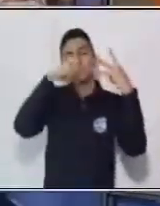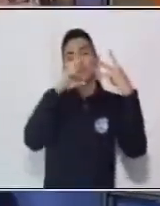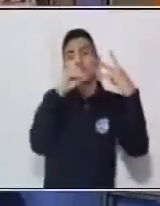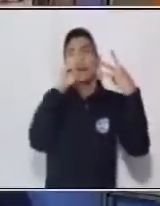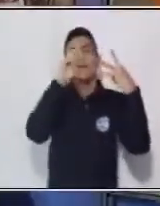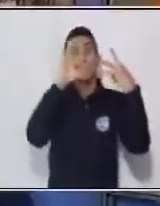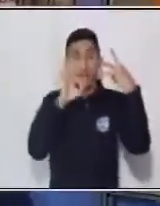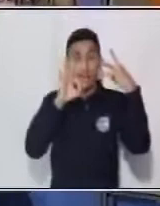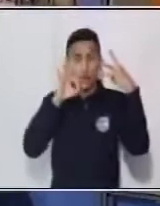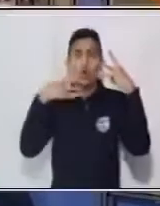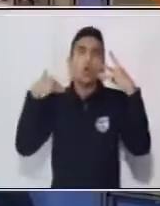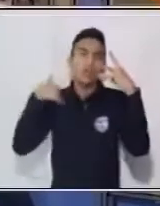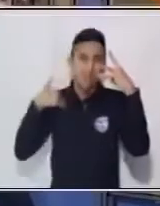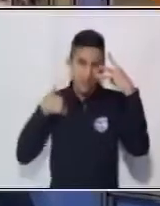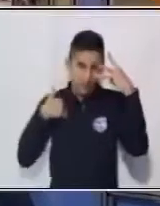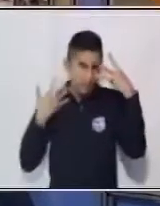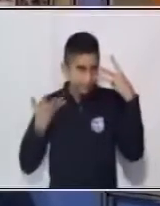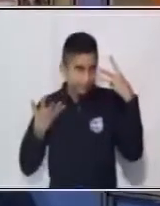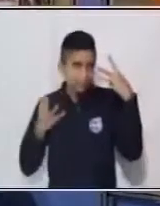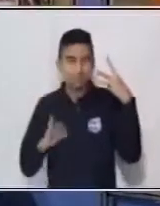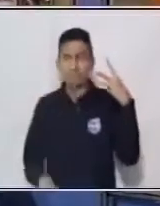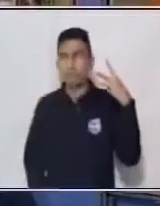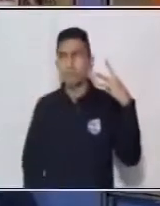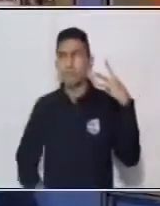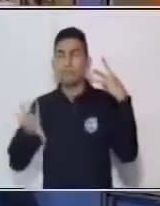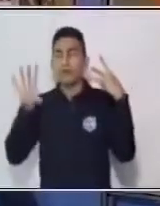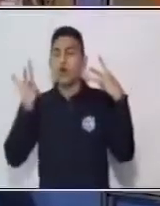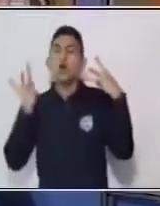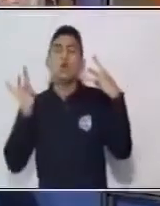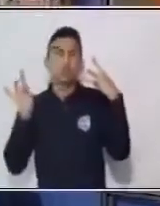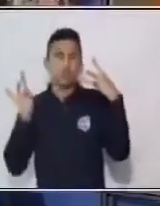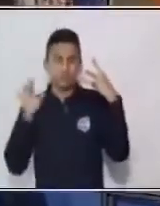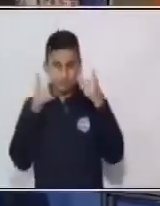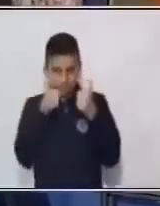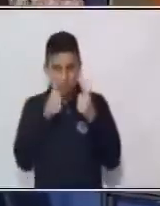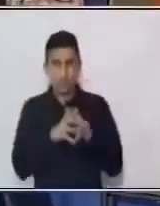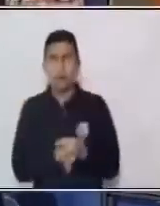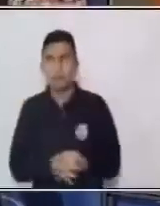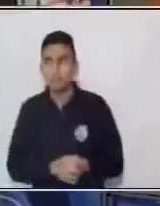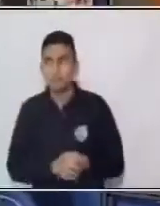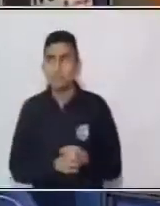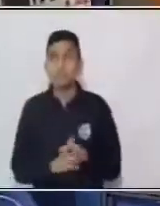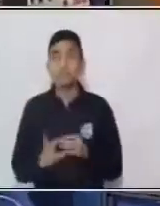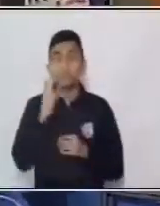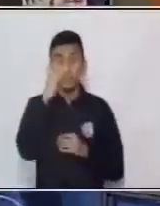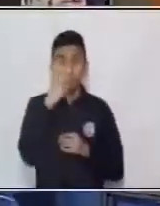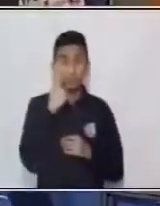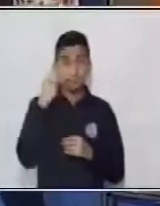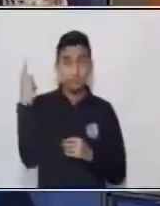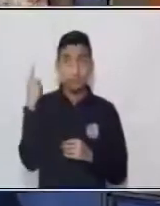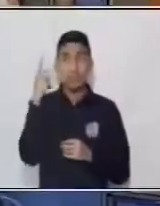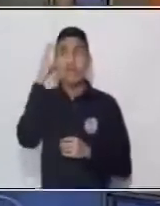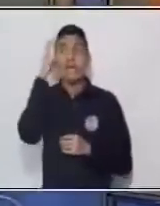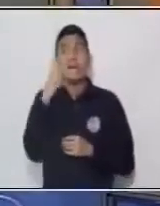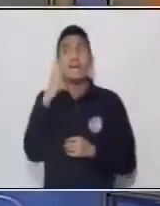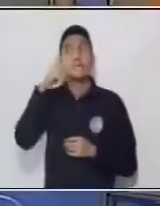también tiene ocho quintales. Ok. Esto que tengo acá es el planeamiento, chicos.